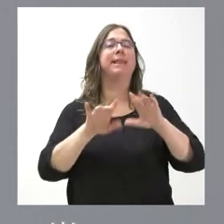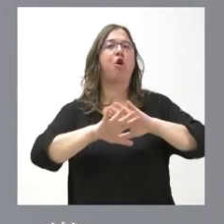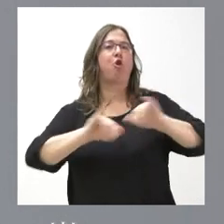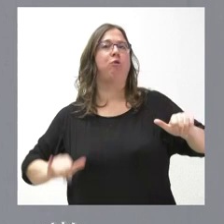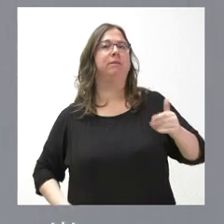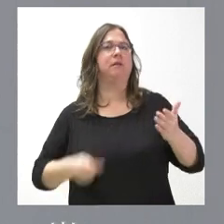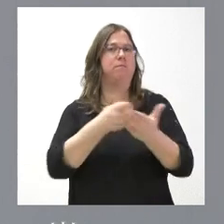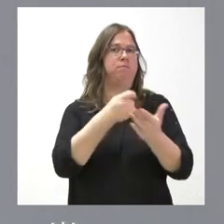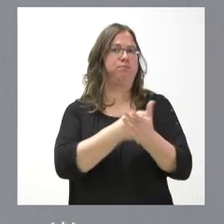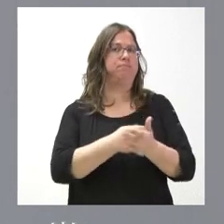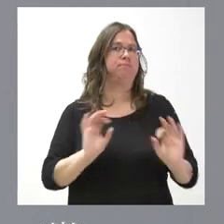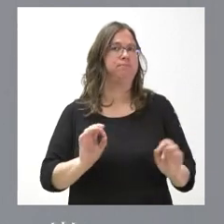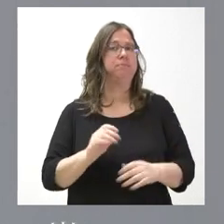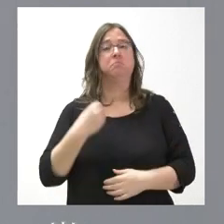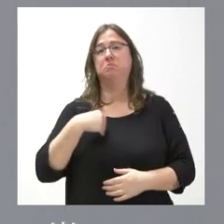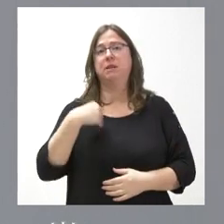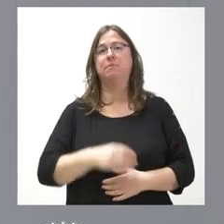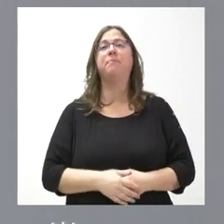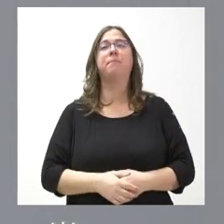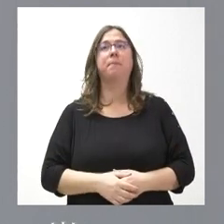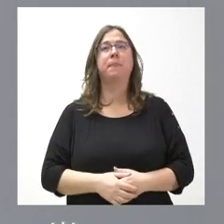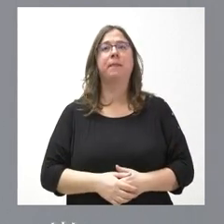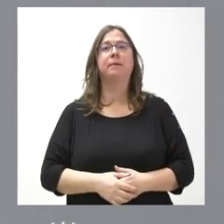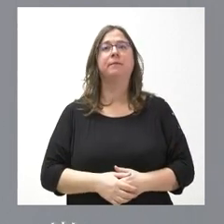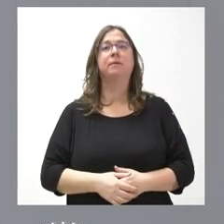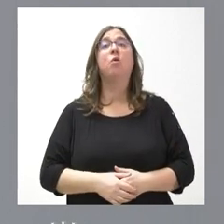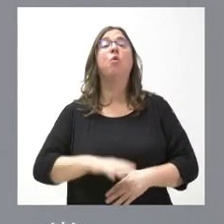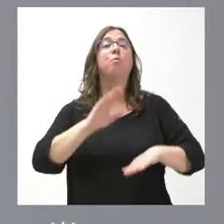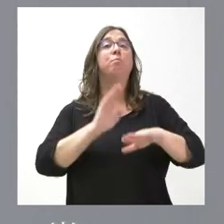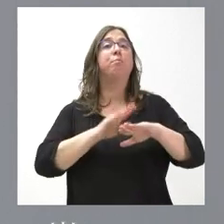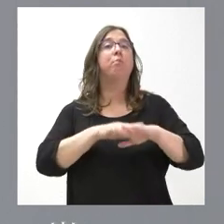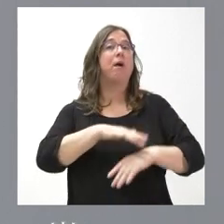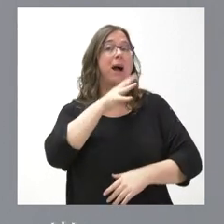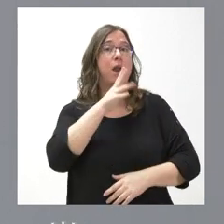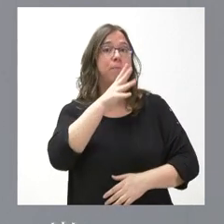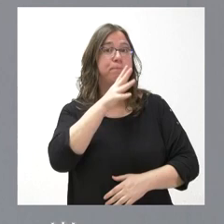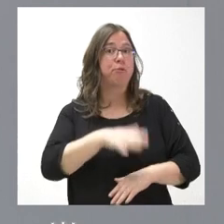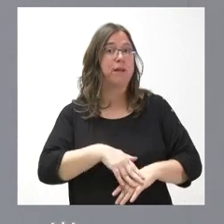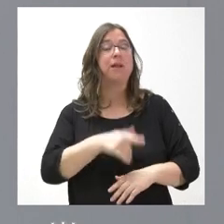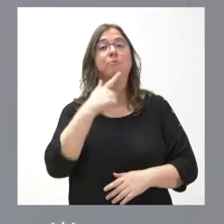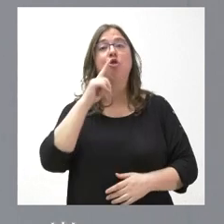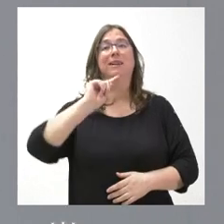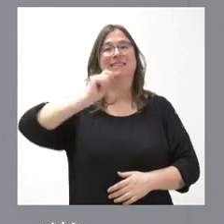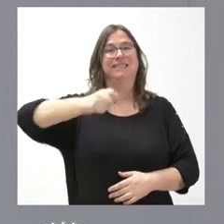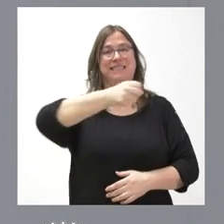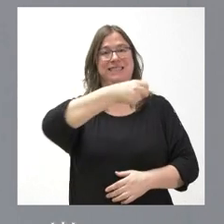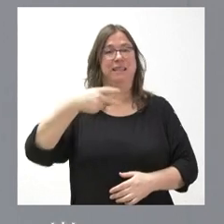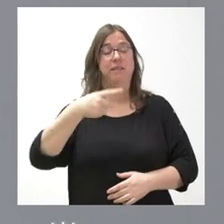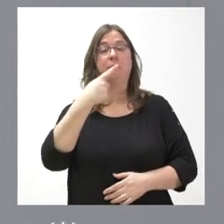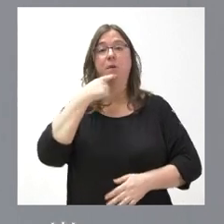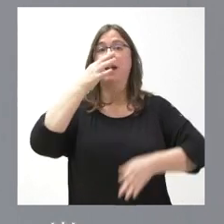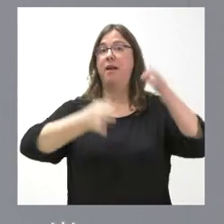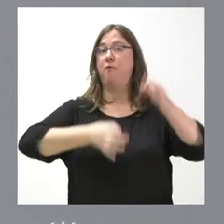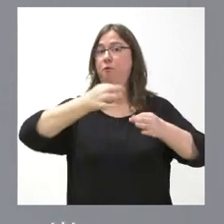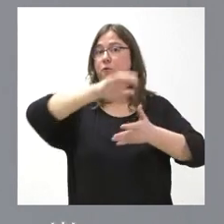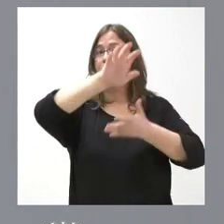hubiese lugar conforme a la misma. Por otra parte, ¿por qué se hace ahora? Porque la primera sentencia parece ser que, según los informes jurídicos de los que